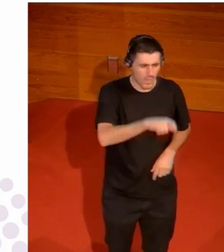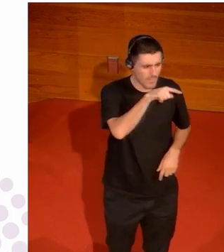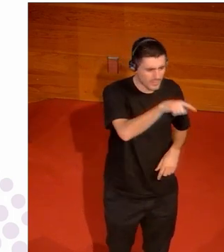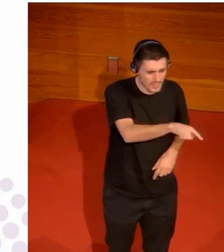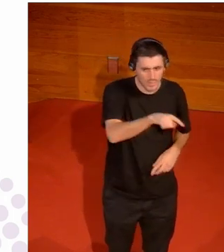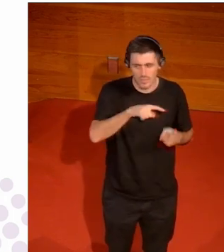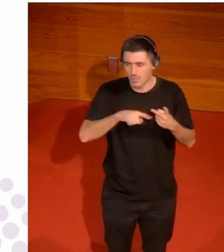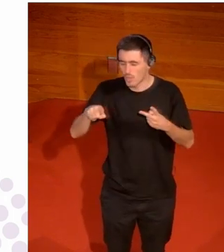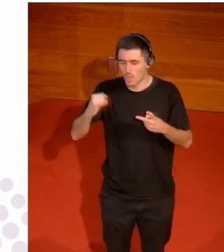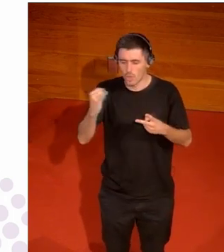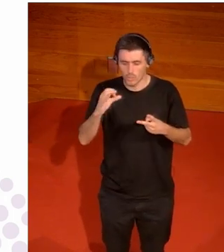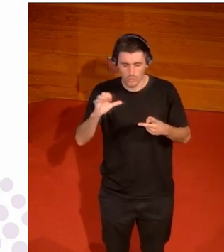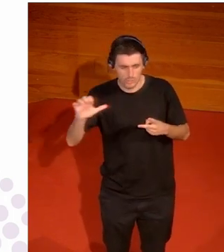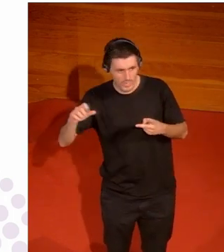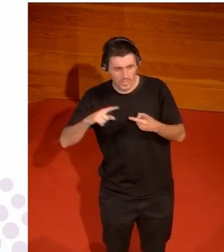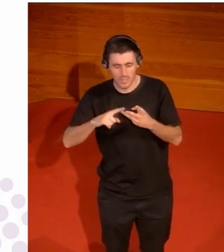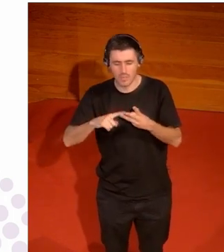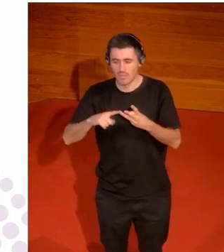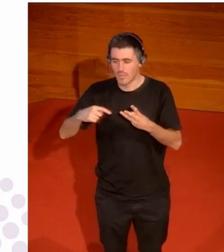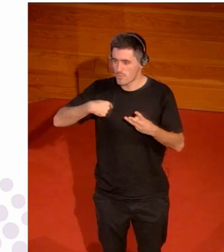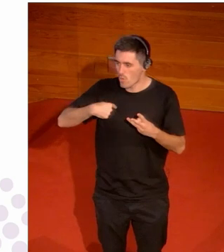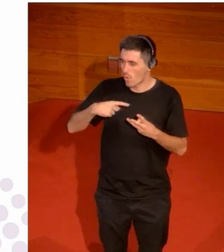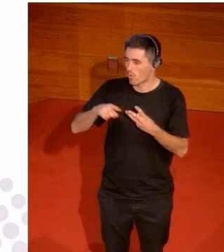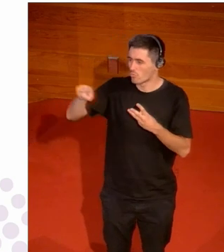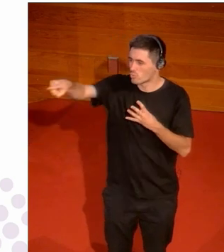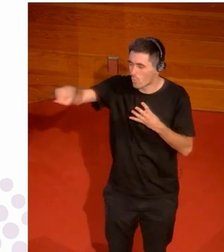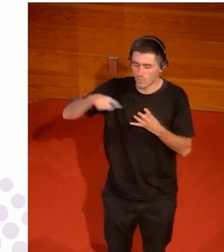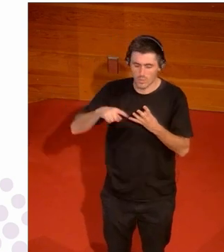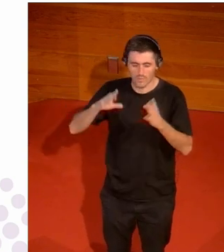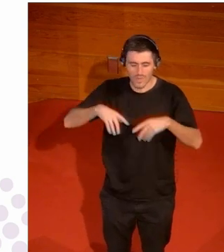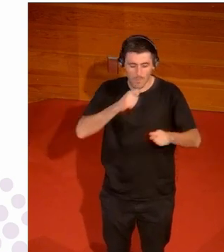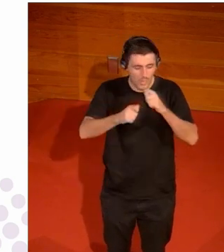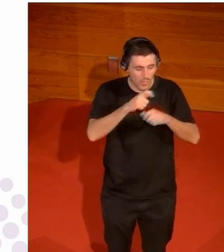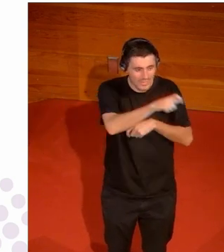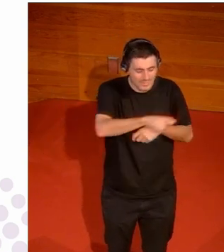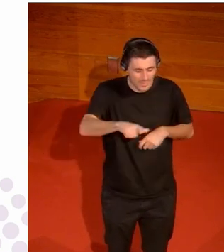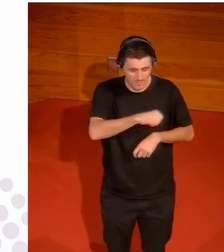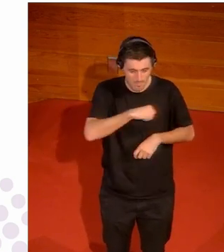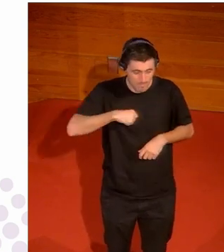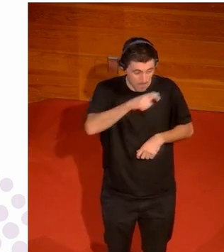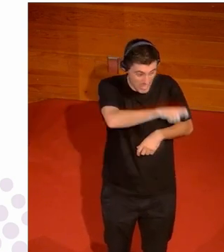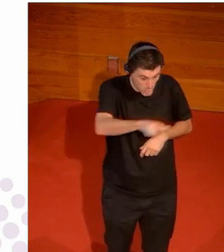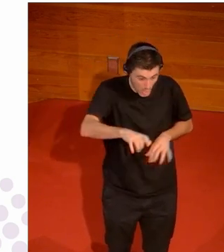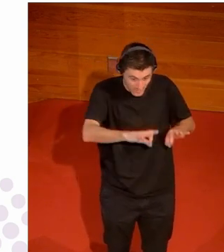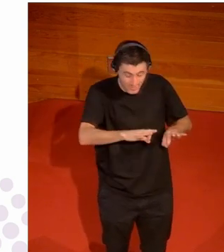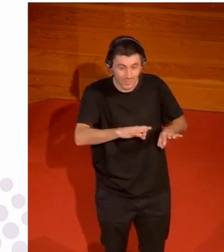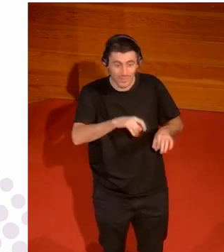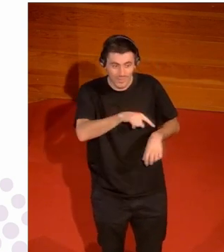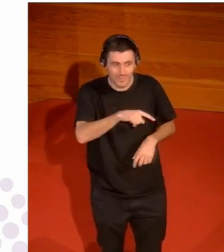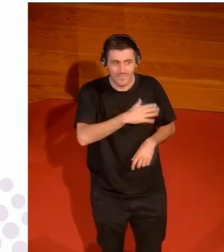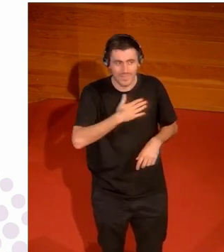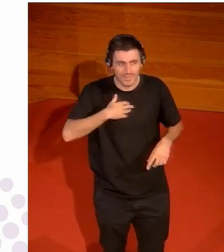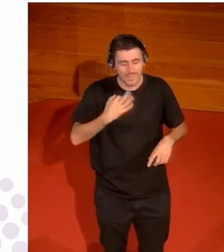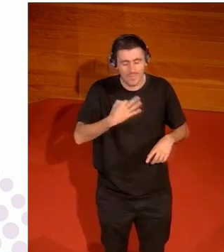de mí de José Barrero en Radio Nacional de personas que se molestan en que cada día en sus programas haya al menos una noticia de